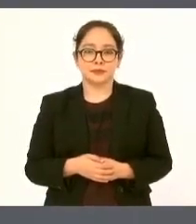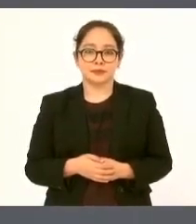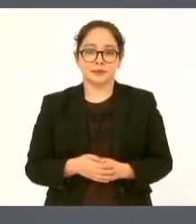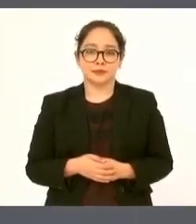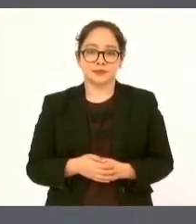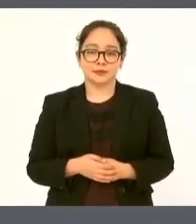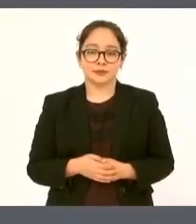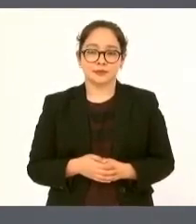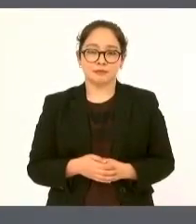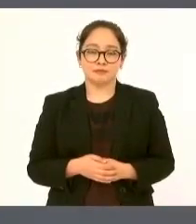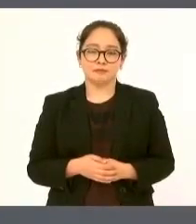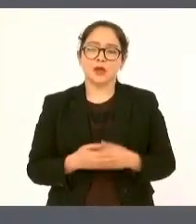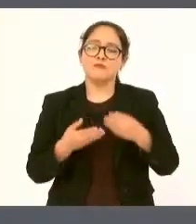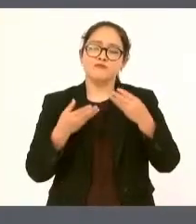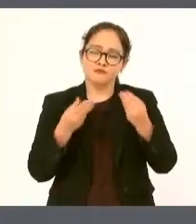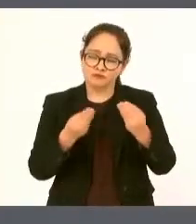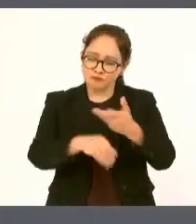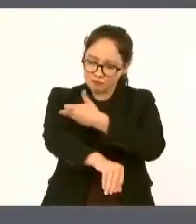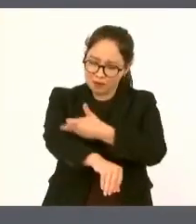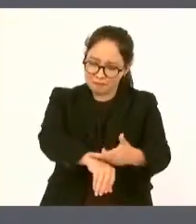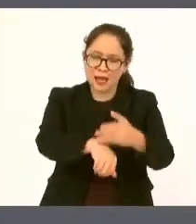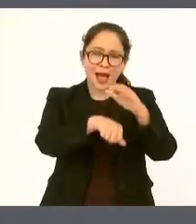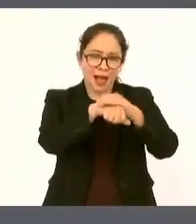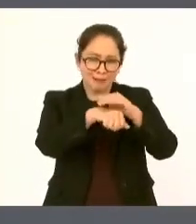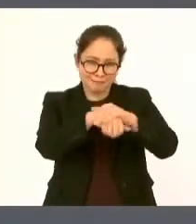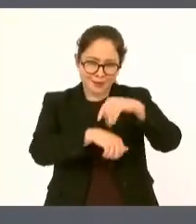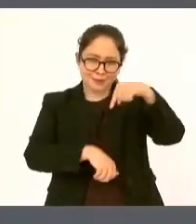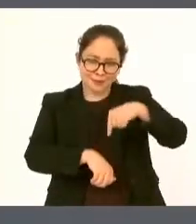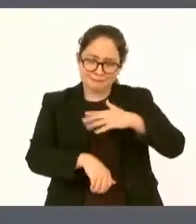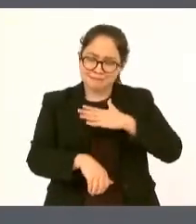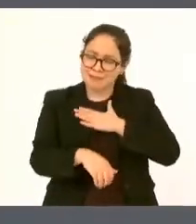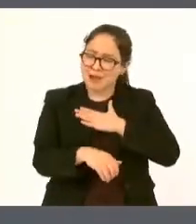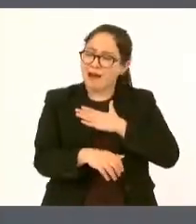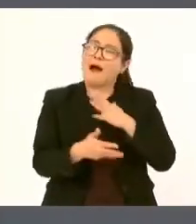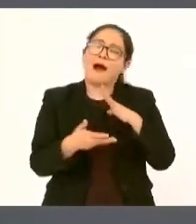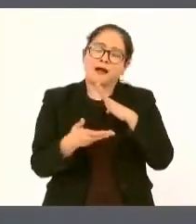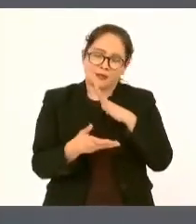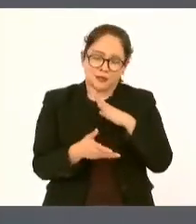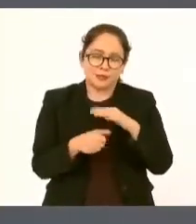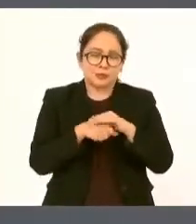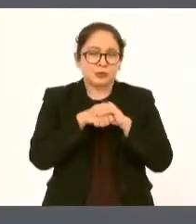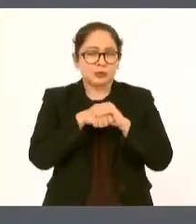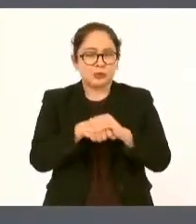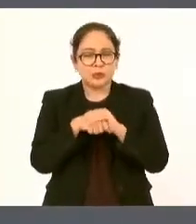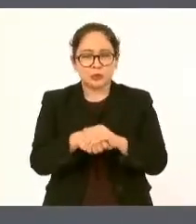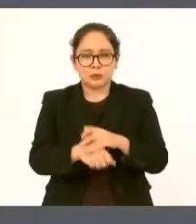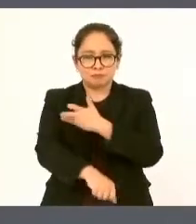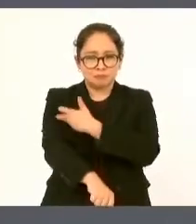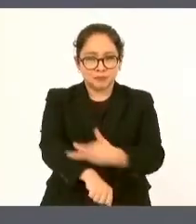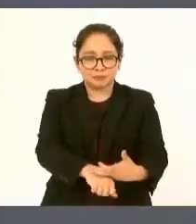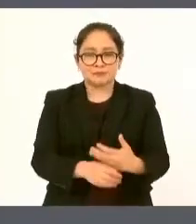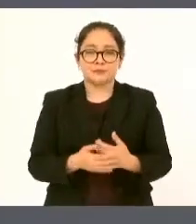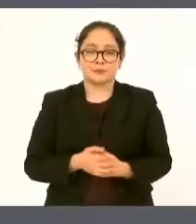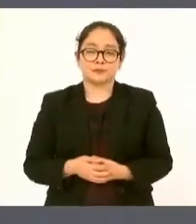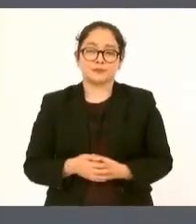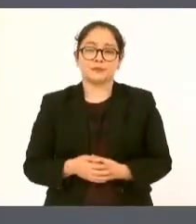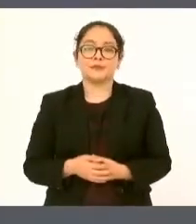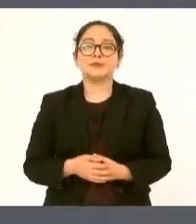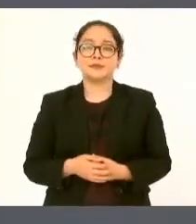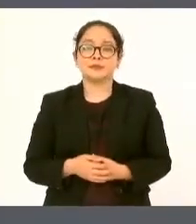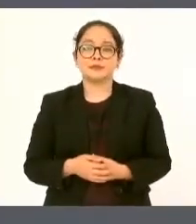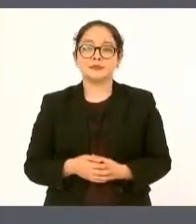muchísimos amigos y soy admirador de